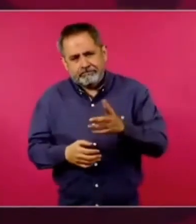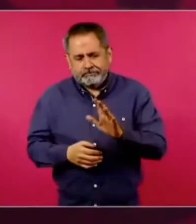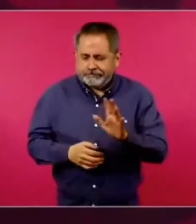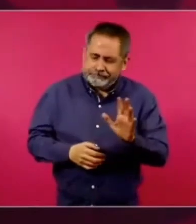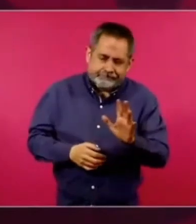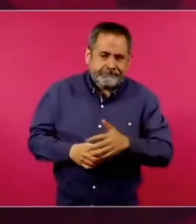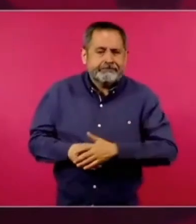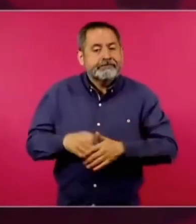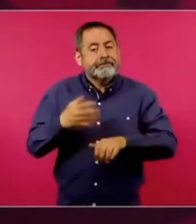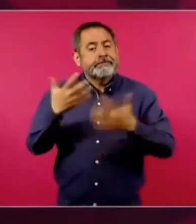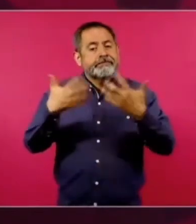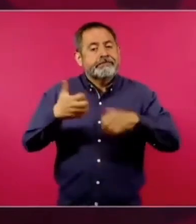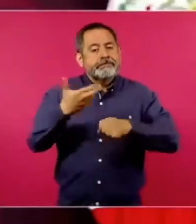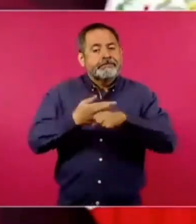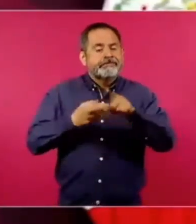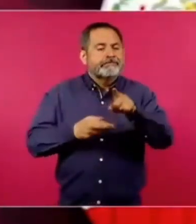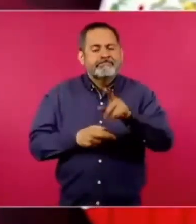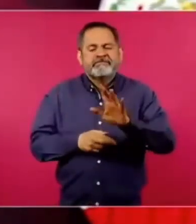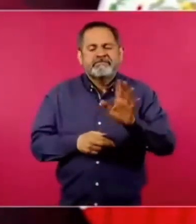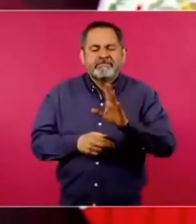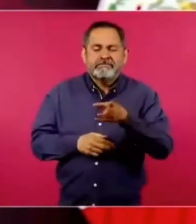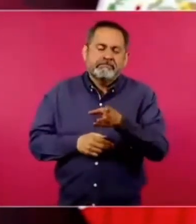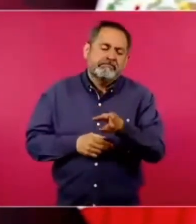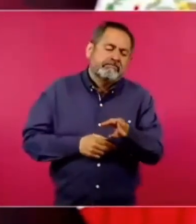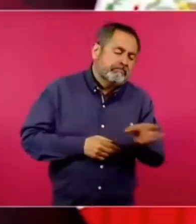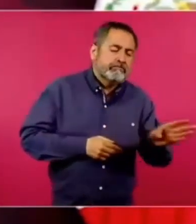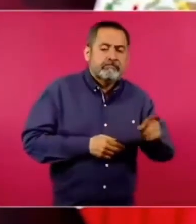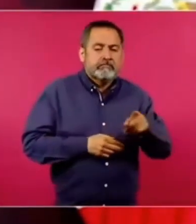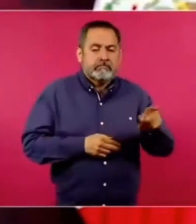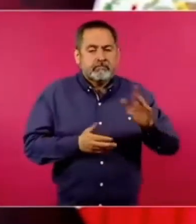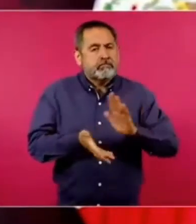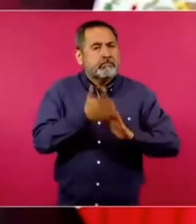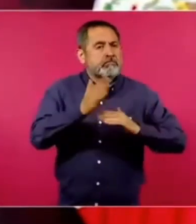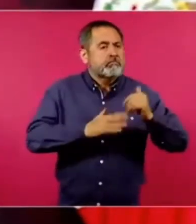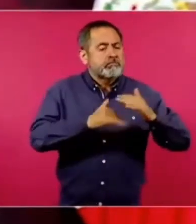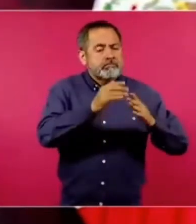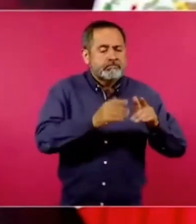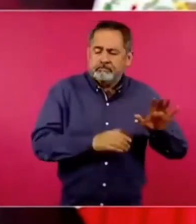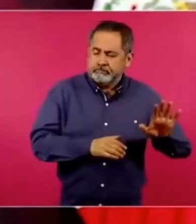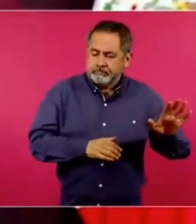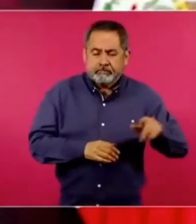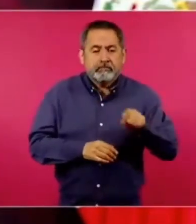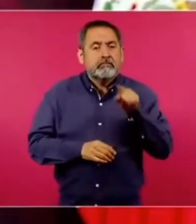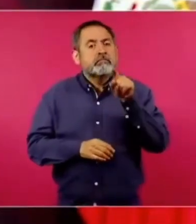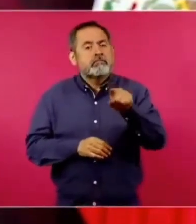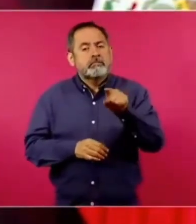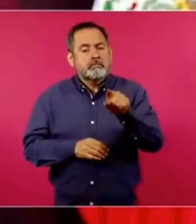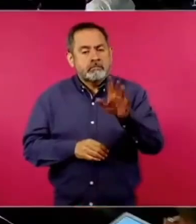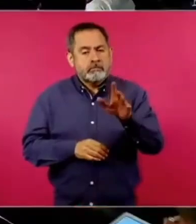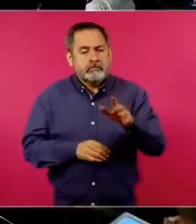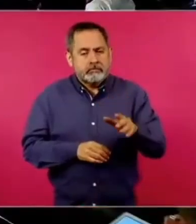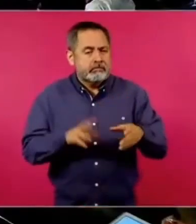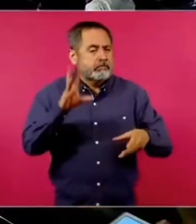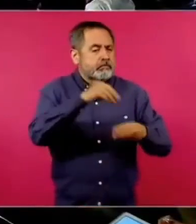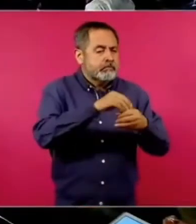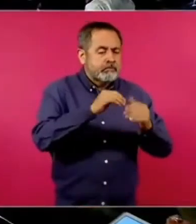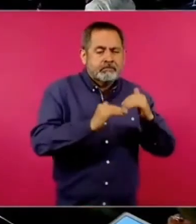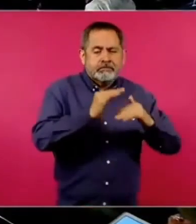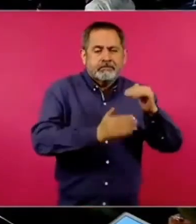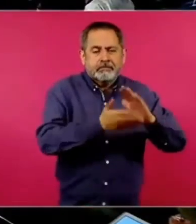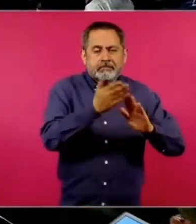se dedicó más a la construcción de una gasificadora